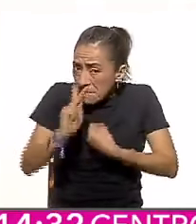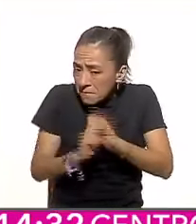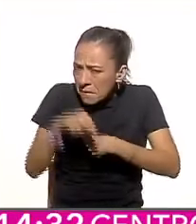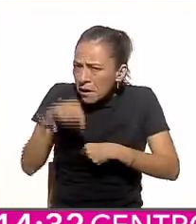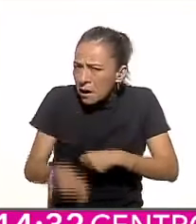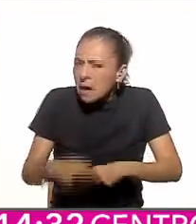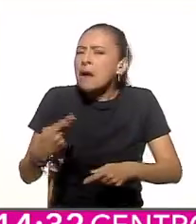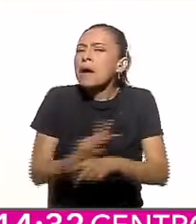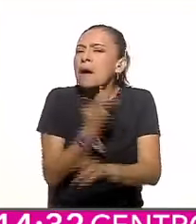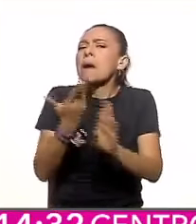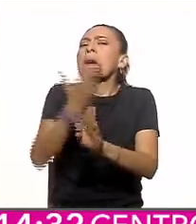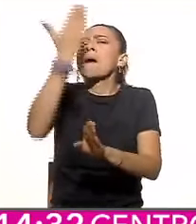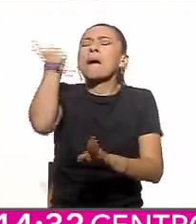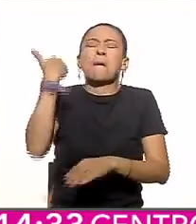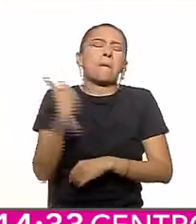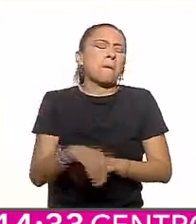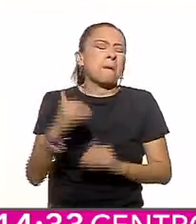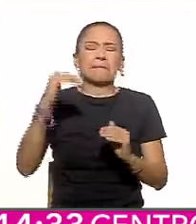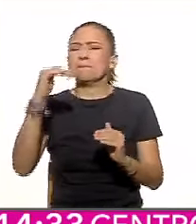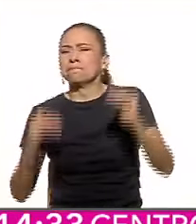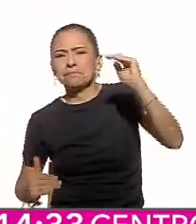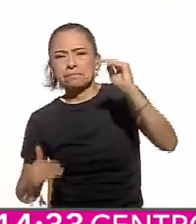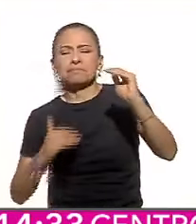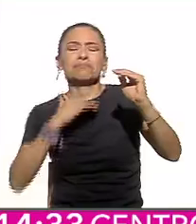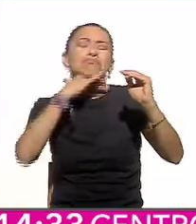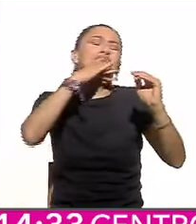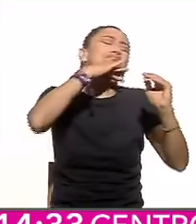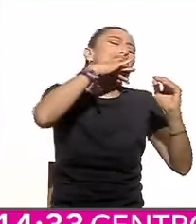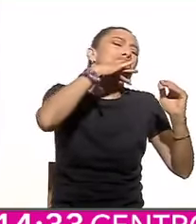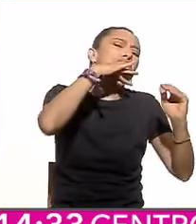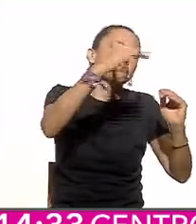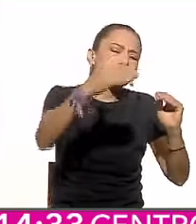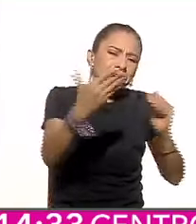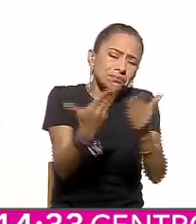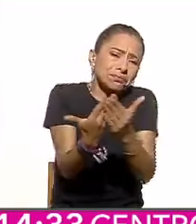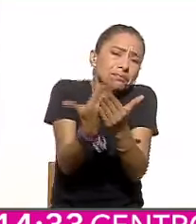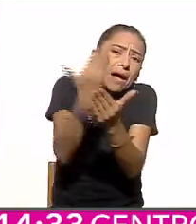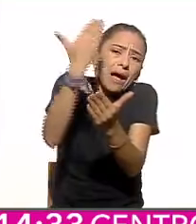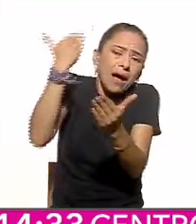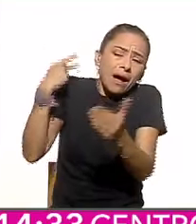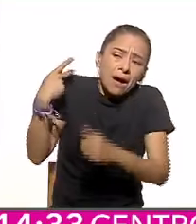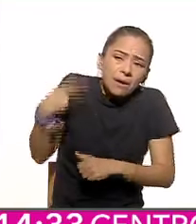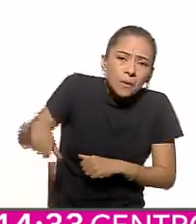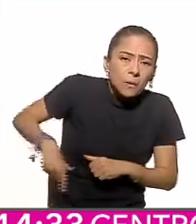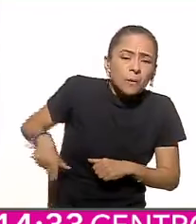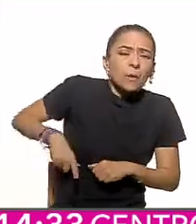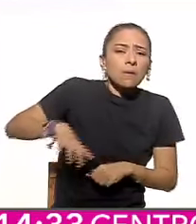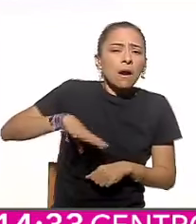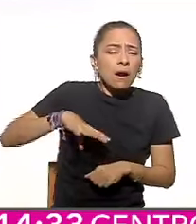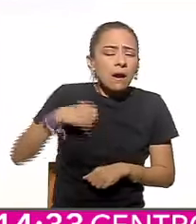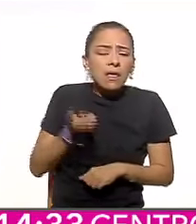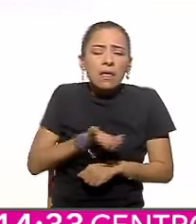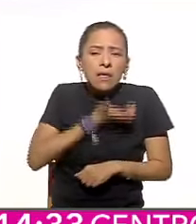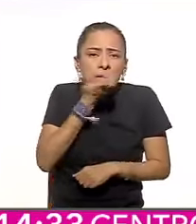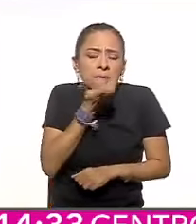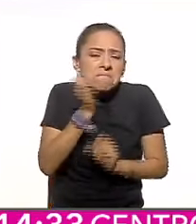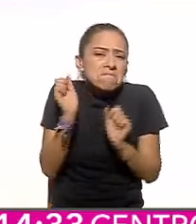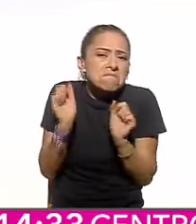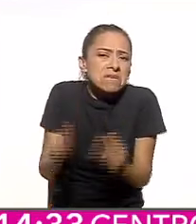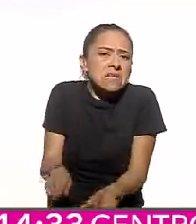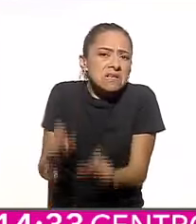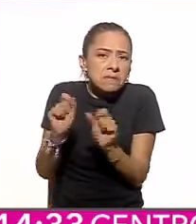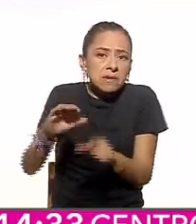la corrupción y la violencia impuestas por el régimen neoliberal abrieron heridas que es